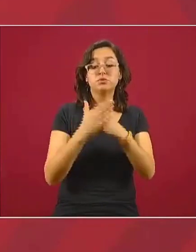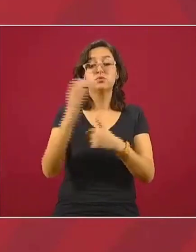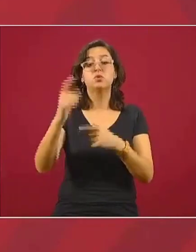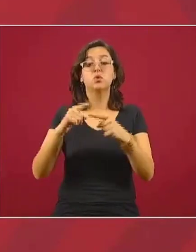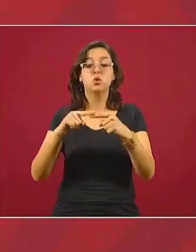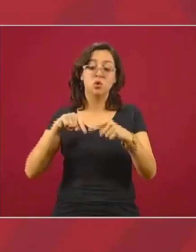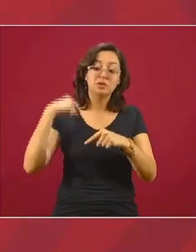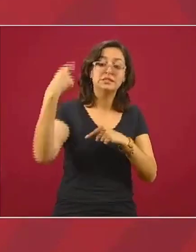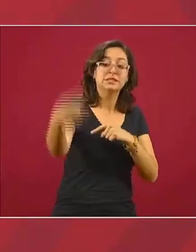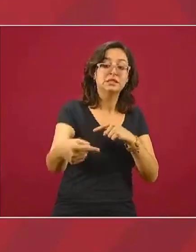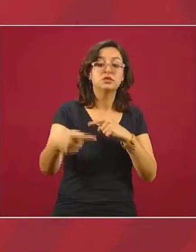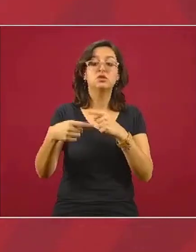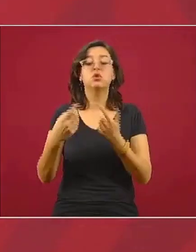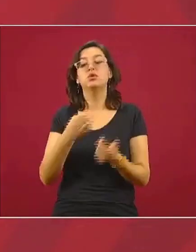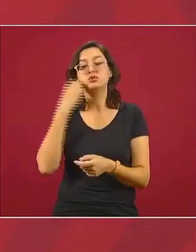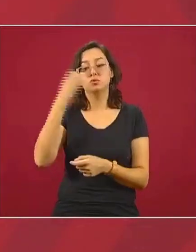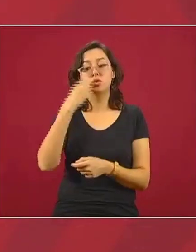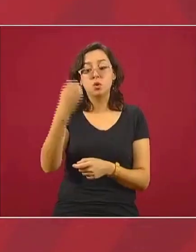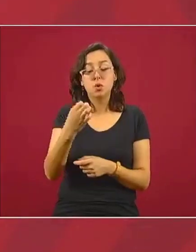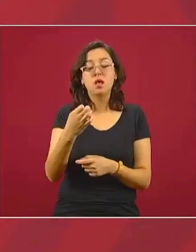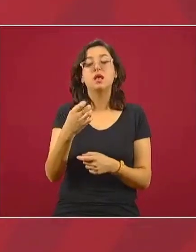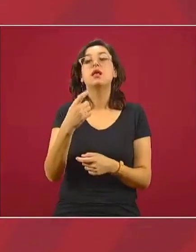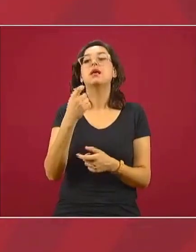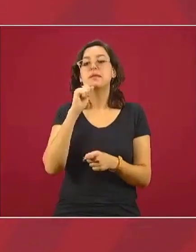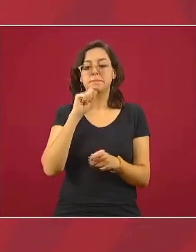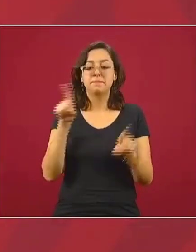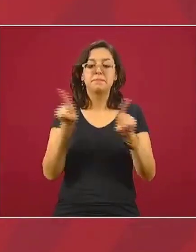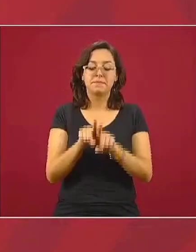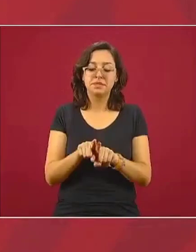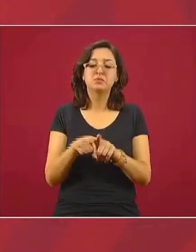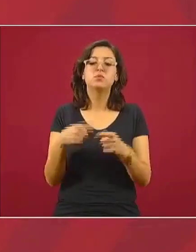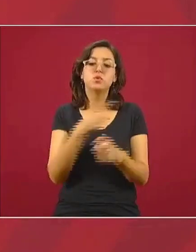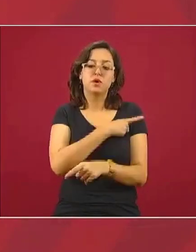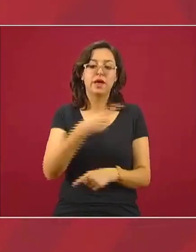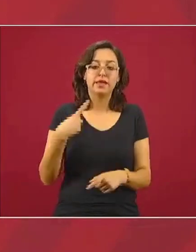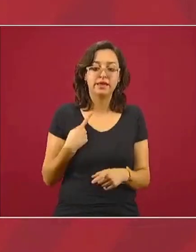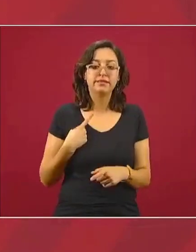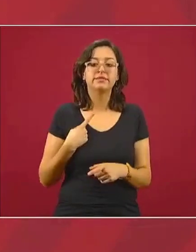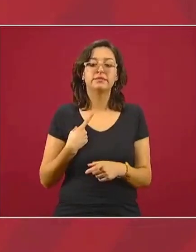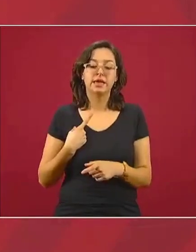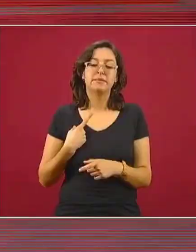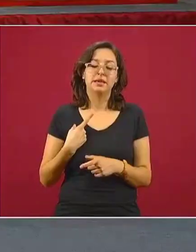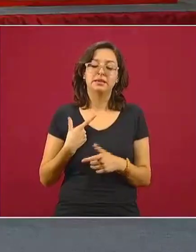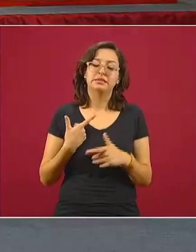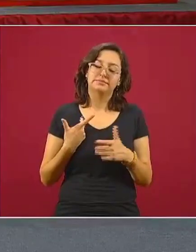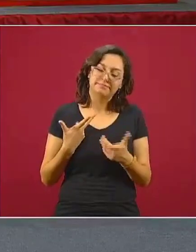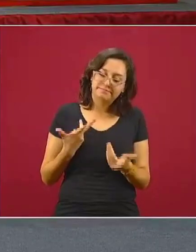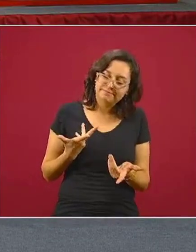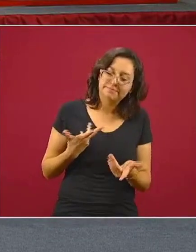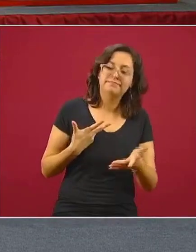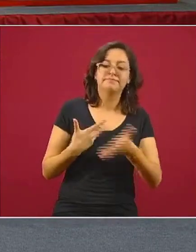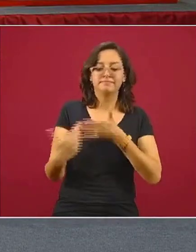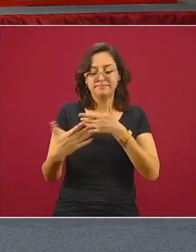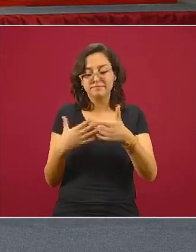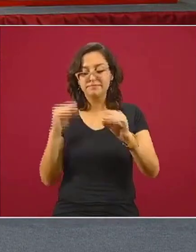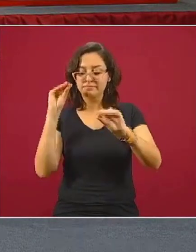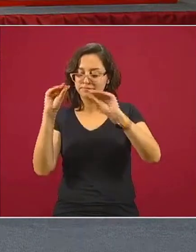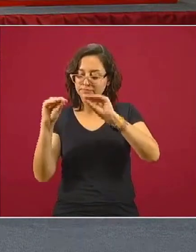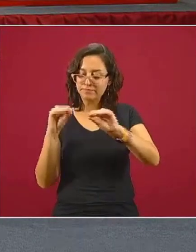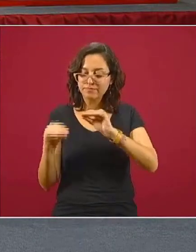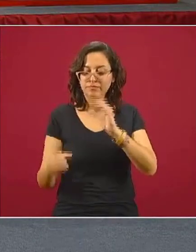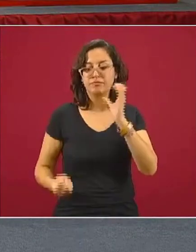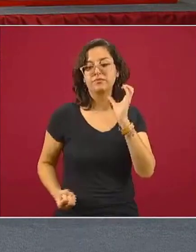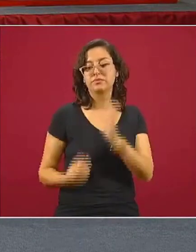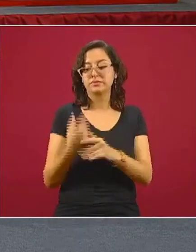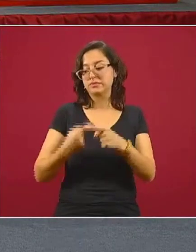escolar siguiente sin duda va también bien que tener en su primera etapa pues una actualización de conocimientos con